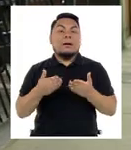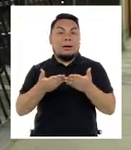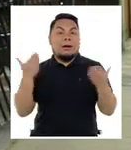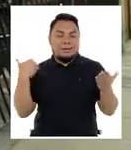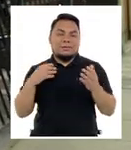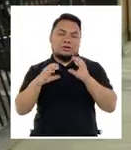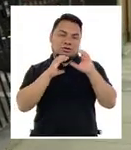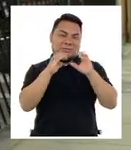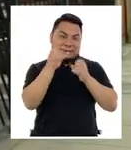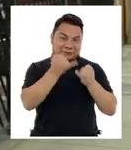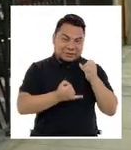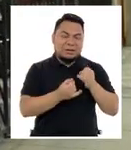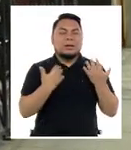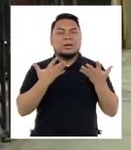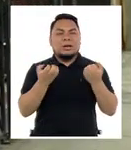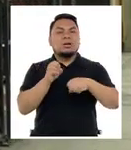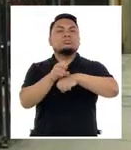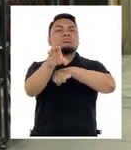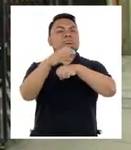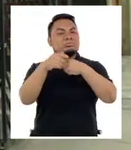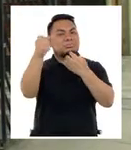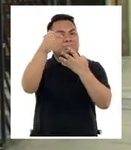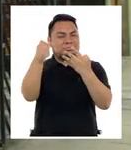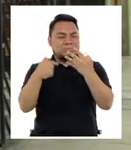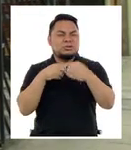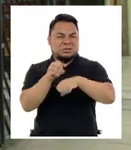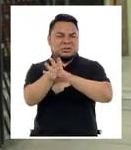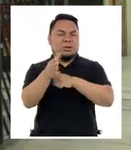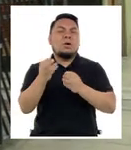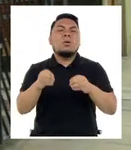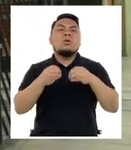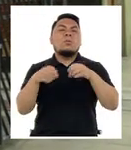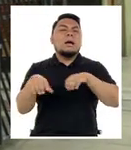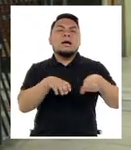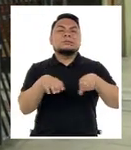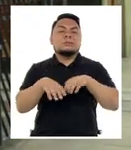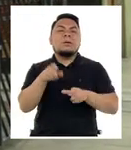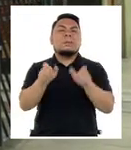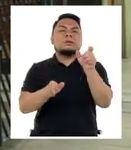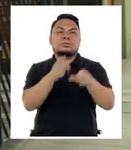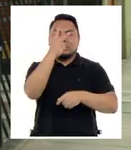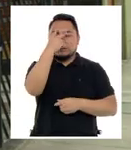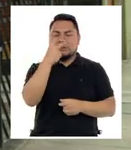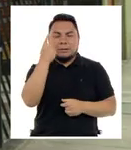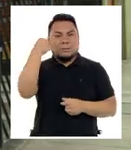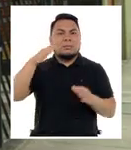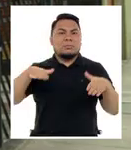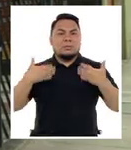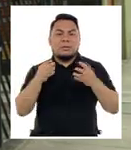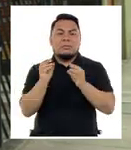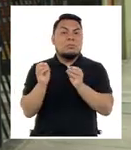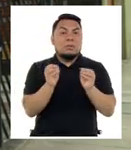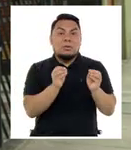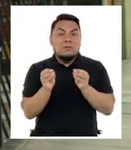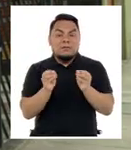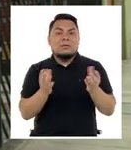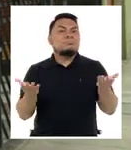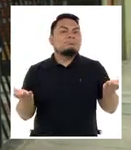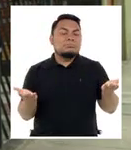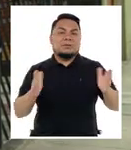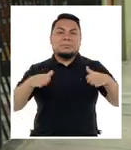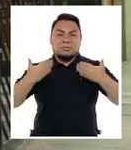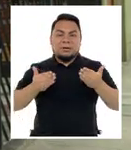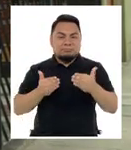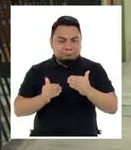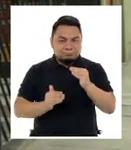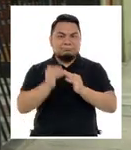Antes de terminar esta conversación, me gustaría dar algunos tips acerca de cómo hacemos las personas ciegas para movernos y